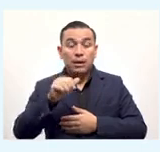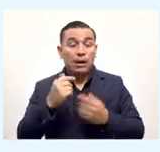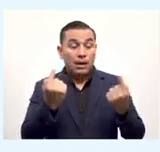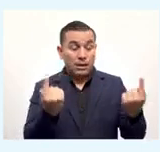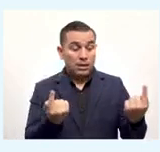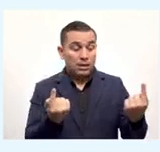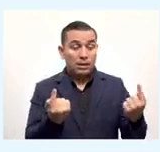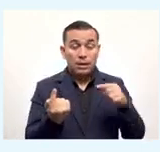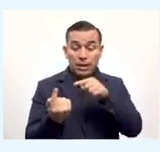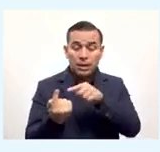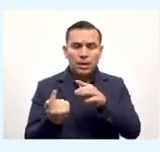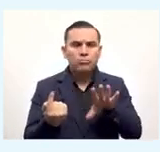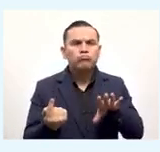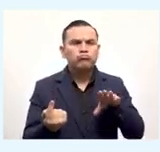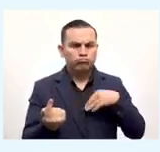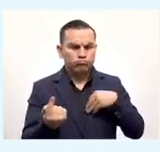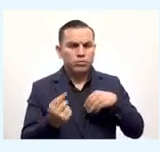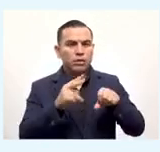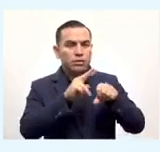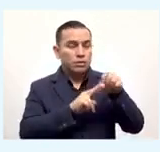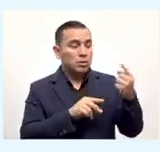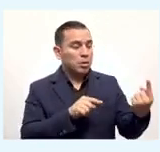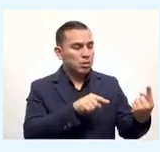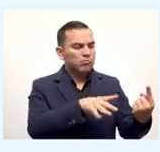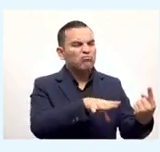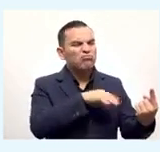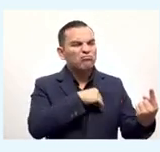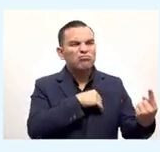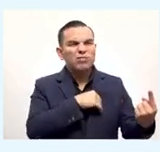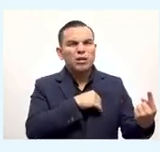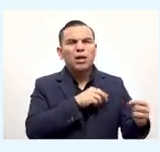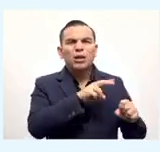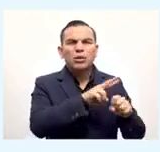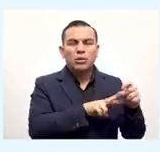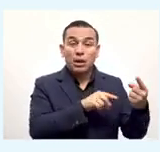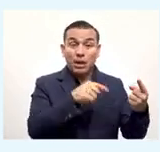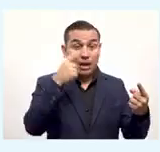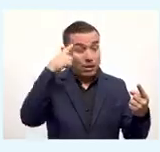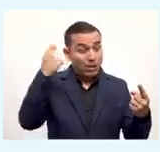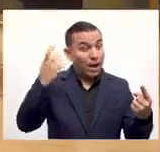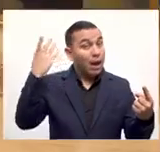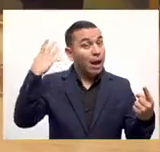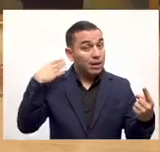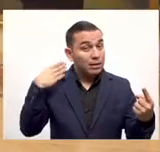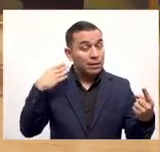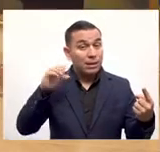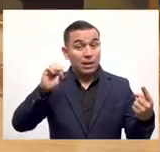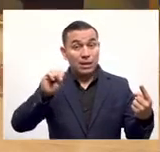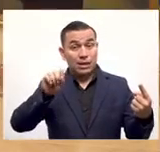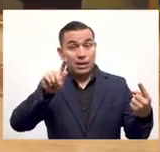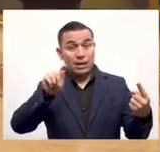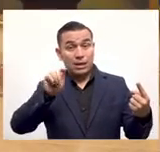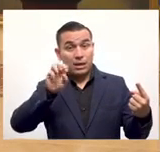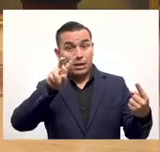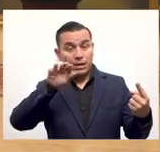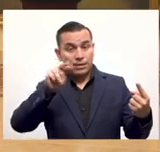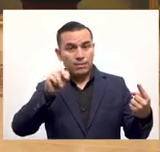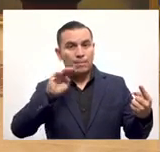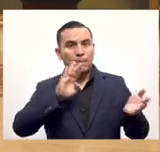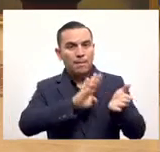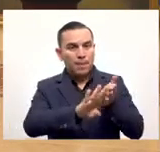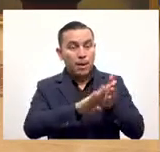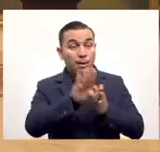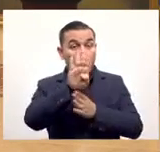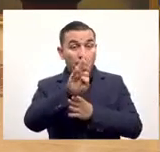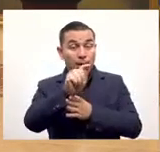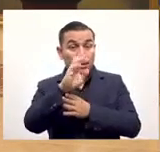Miguel Cecilia quiere dólares y Miguel tiene dólares ¿por qué dólares sino Bitcoin? porque recordemos que Miguel aunque Steve le pagó en Bitcoins